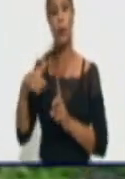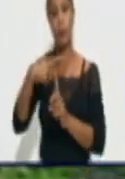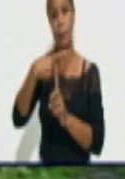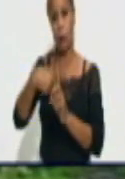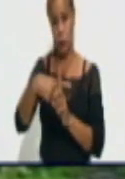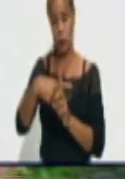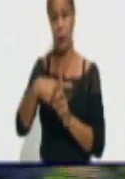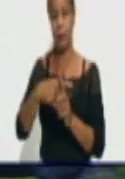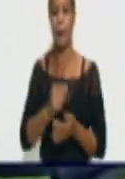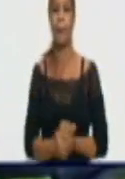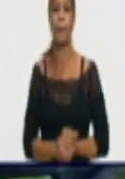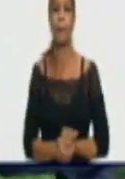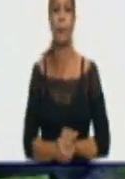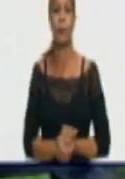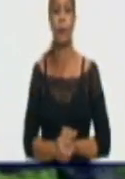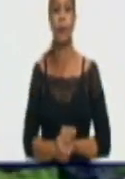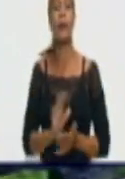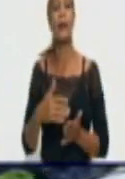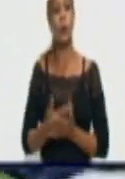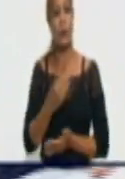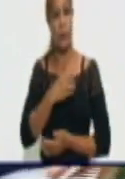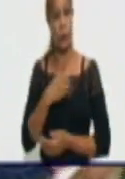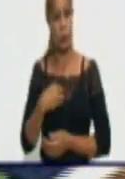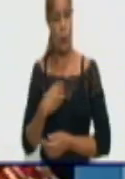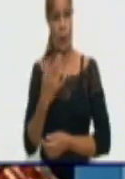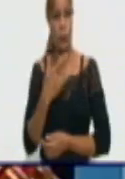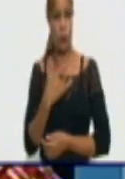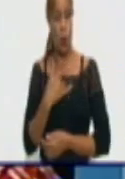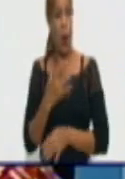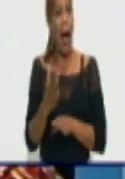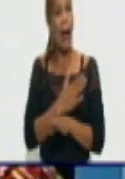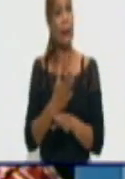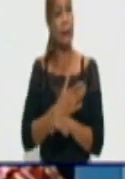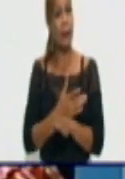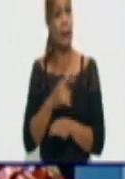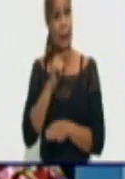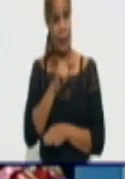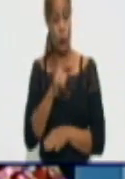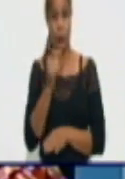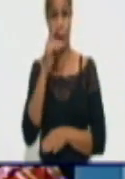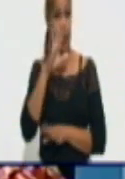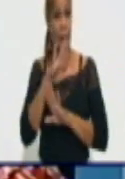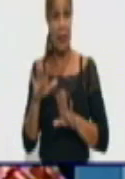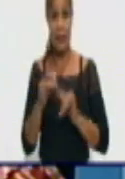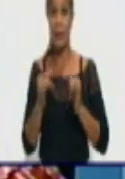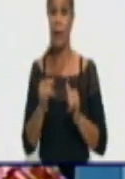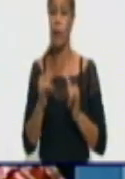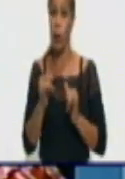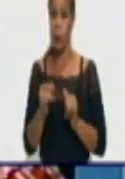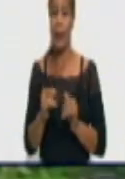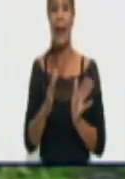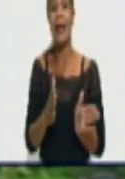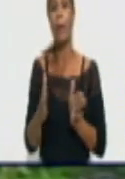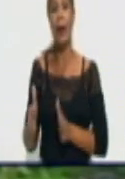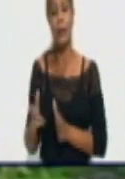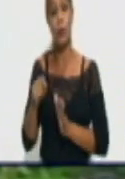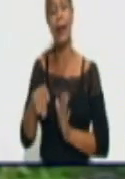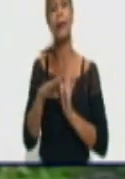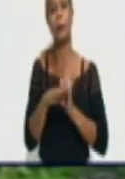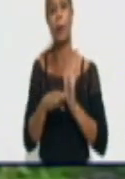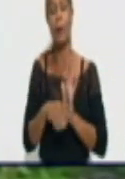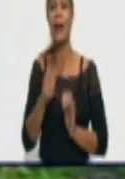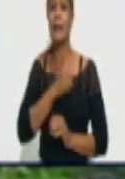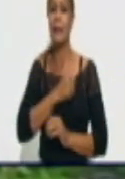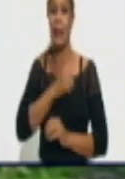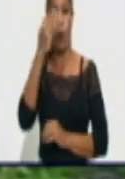Doctora, yo antes de que usted termine su espacio en el programa, quiero aprovechar